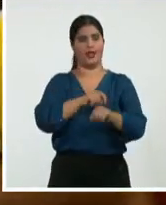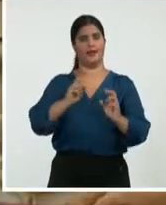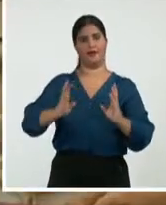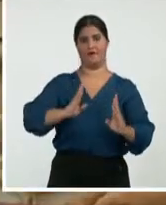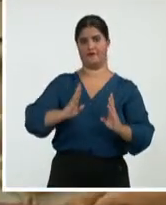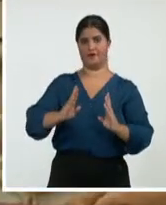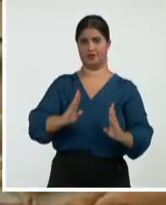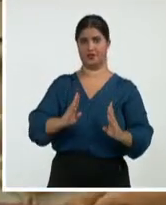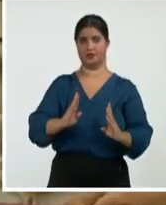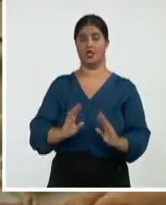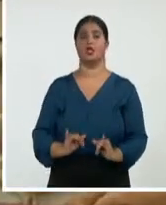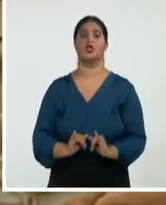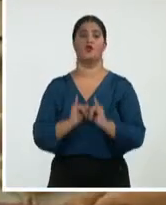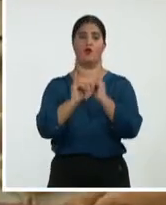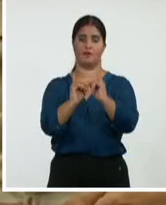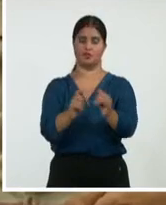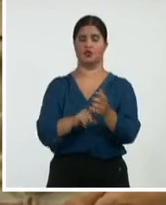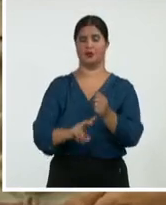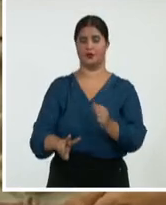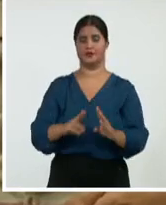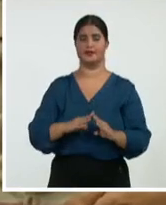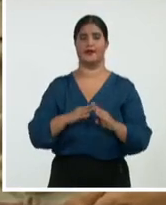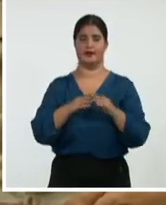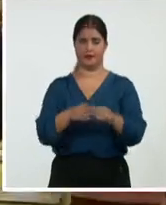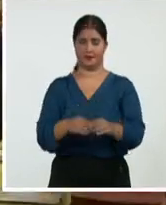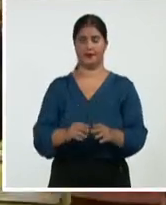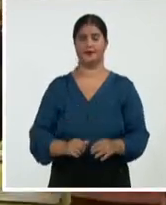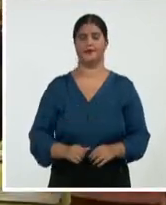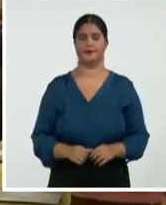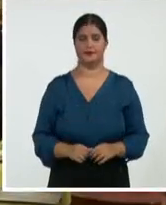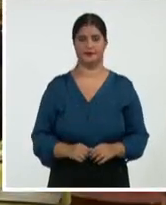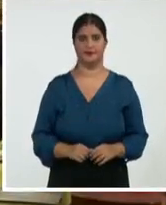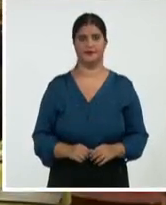Desde Granma, Lisette Márquez, Sistema Informativo de la Televisión.